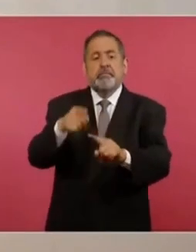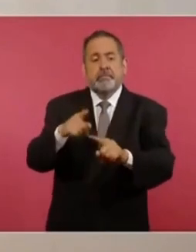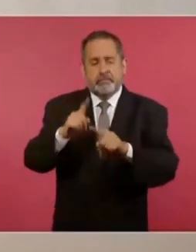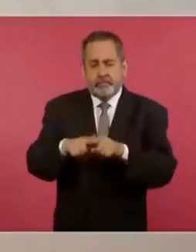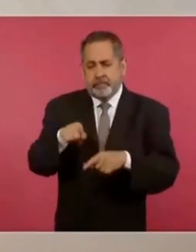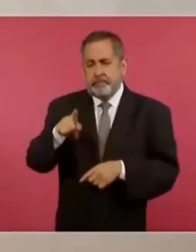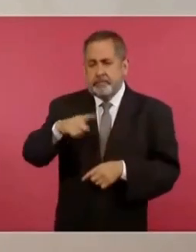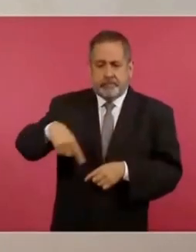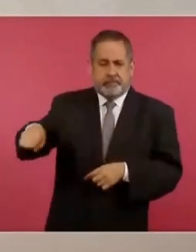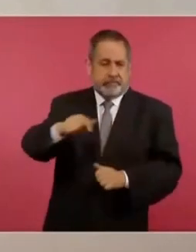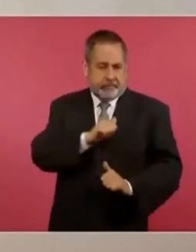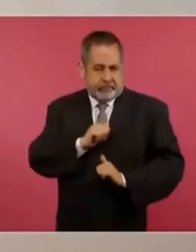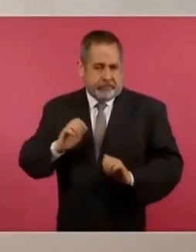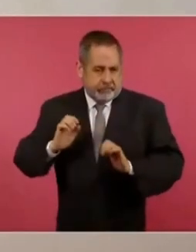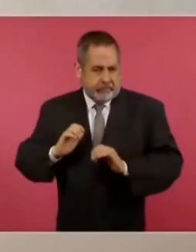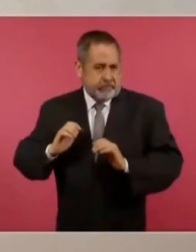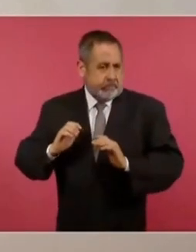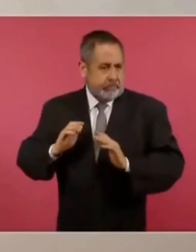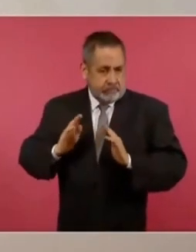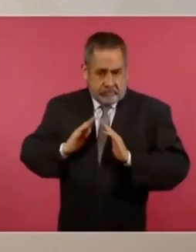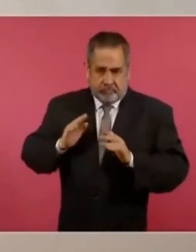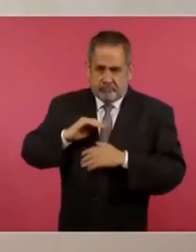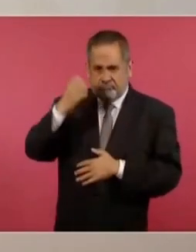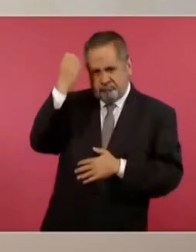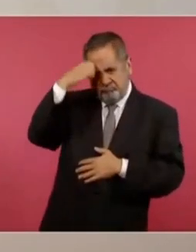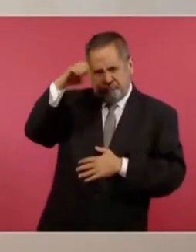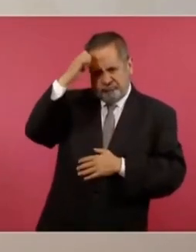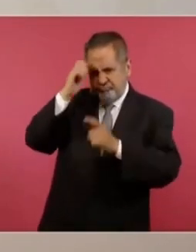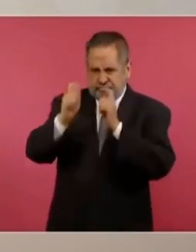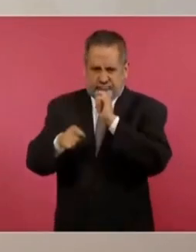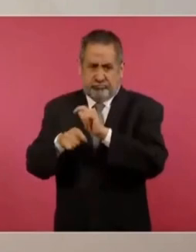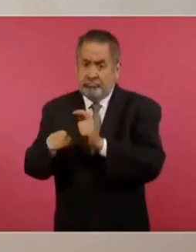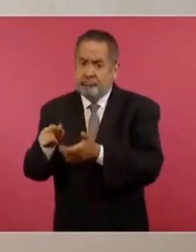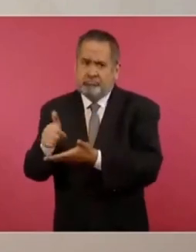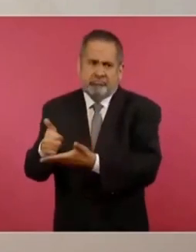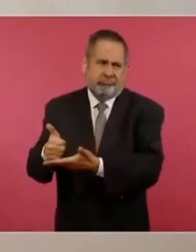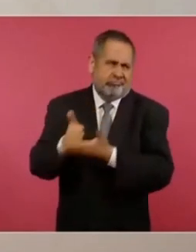experiencia de las Fuerzas Armadas nos han ayudado bastante.